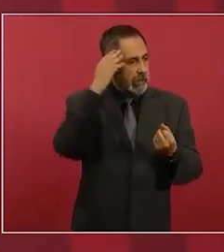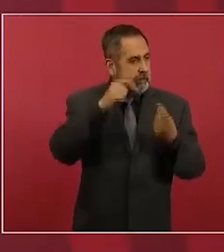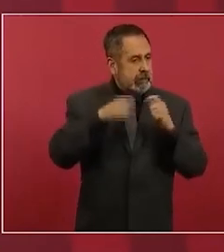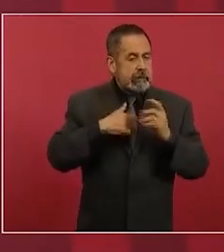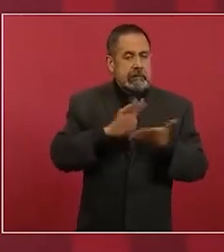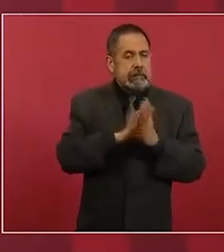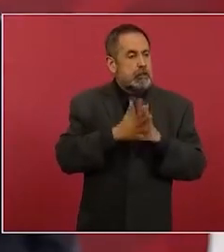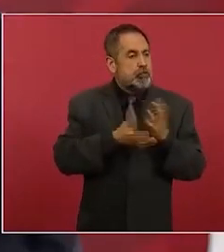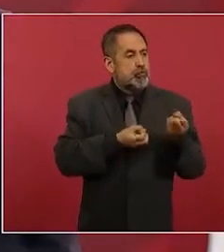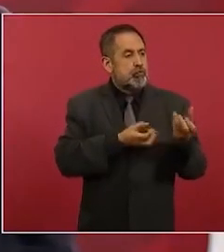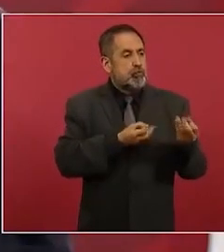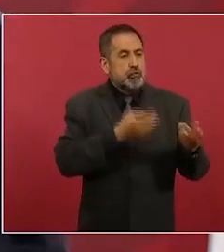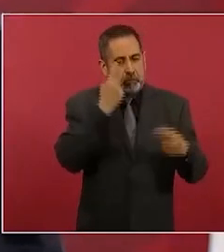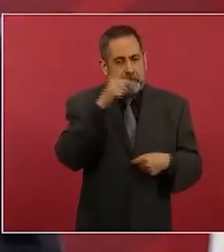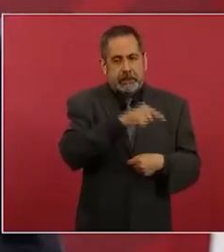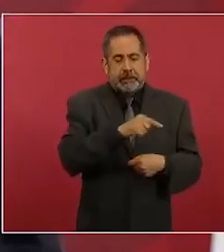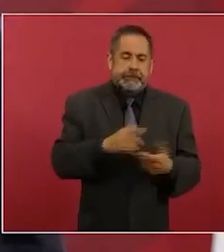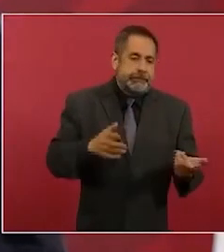laboral labor anterior.